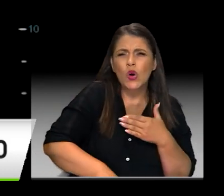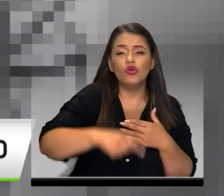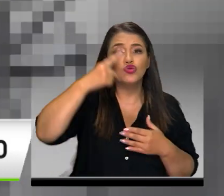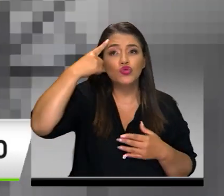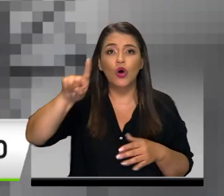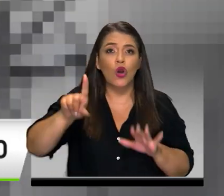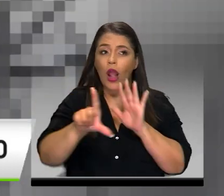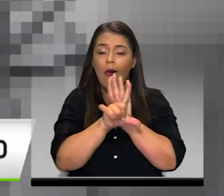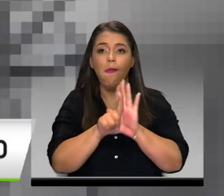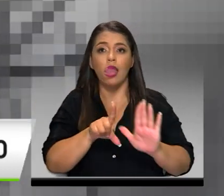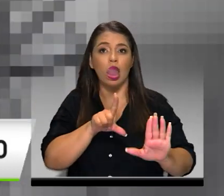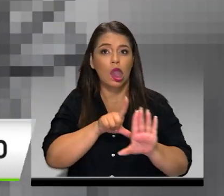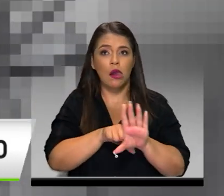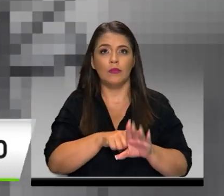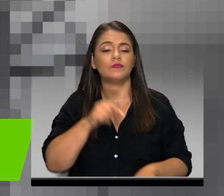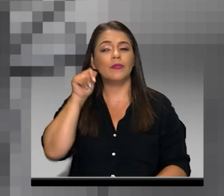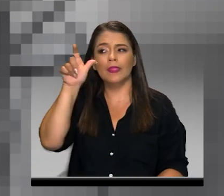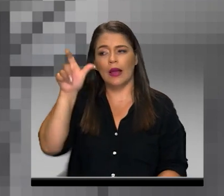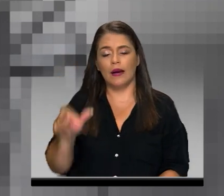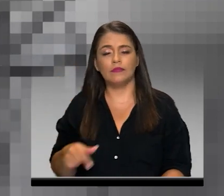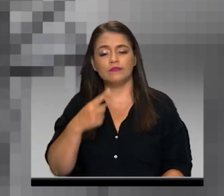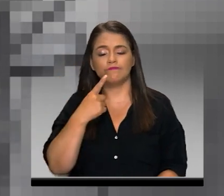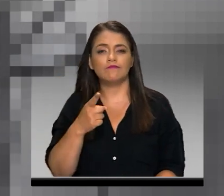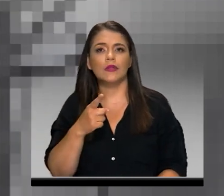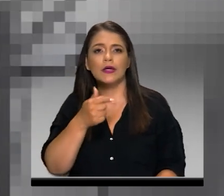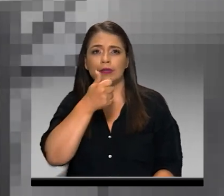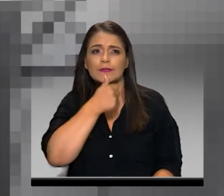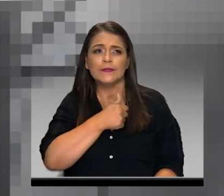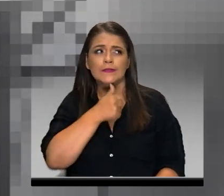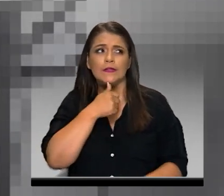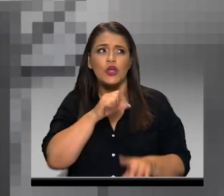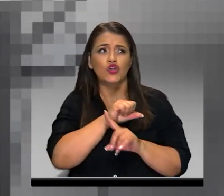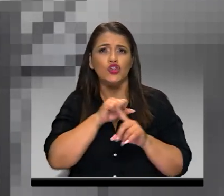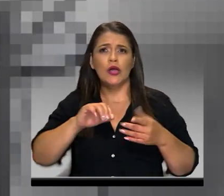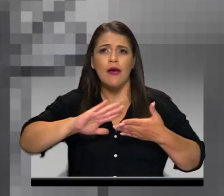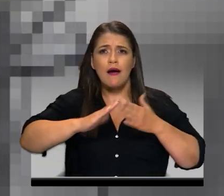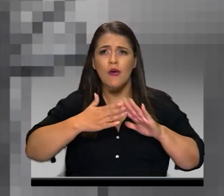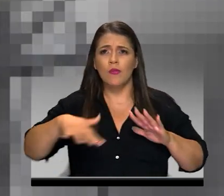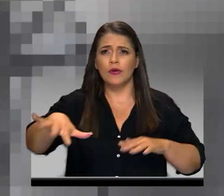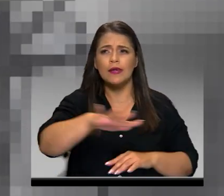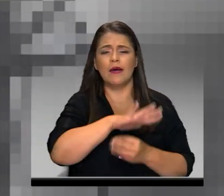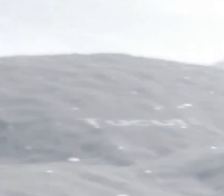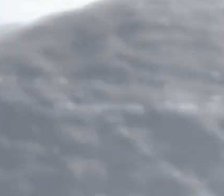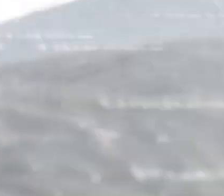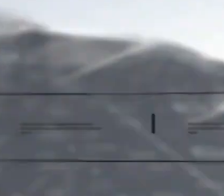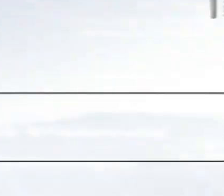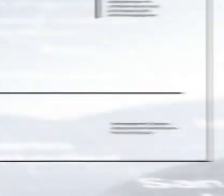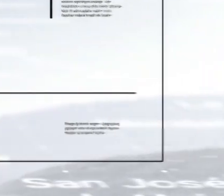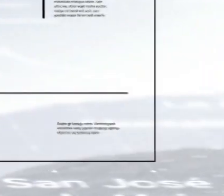ilegal, esta antioqueña tuvo además que soportar el rechazo de la comunidad rural donde viven.